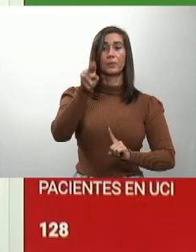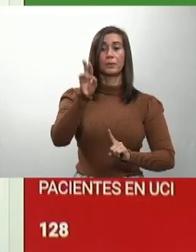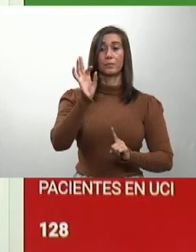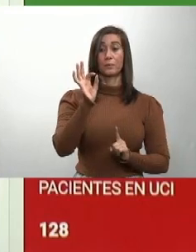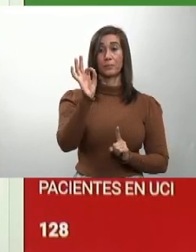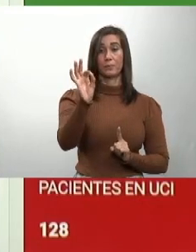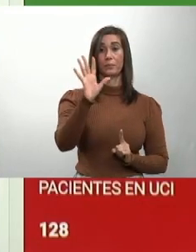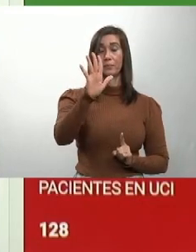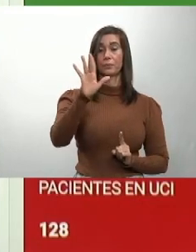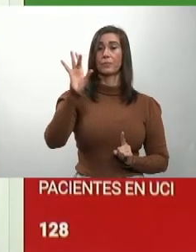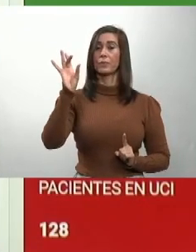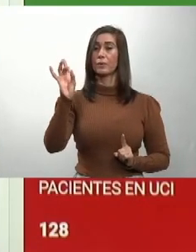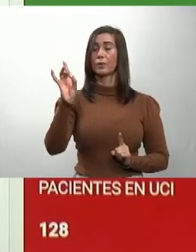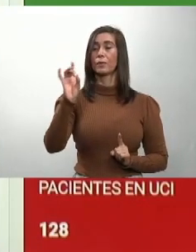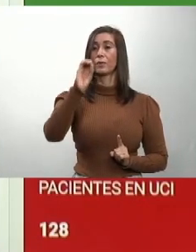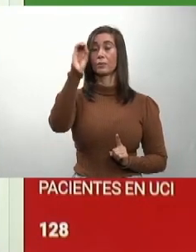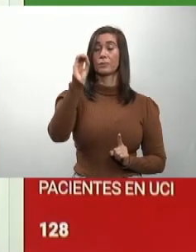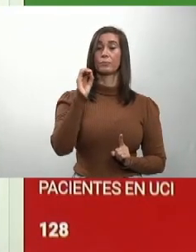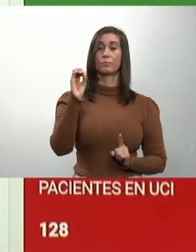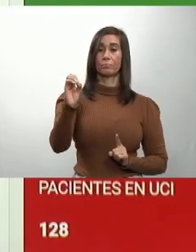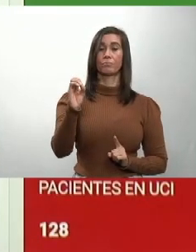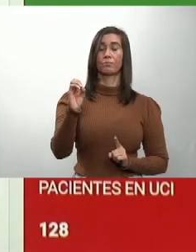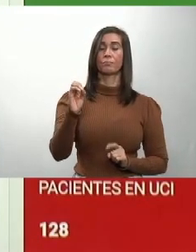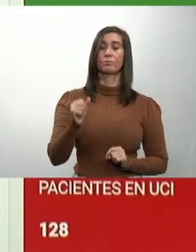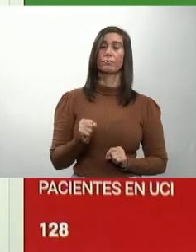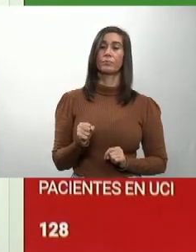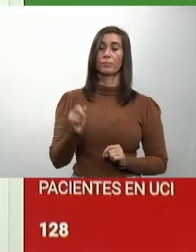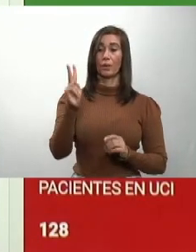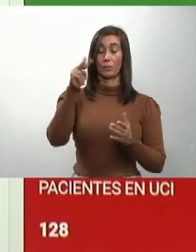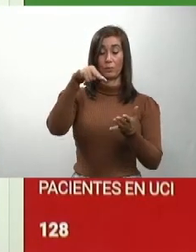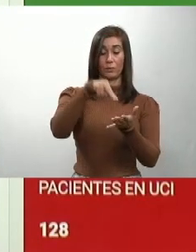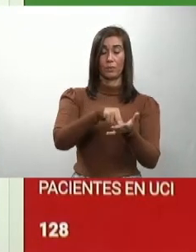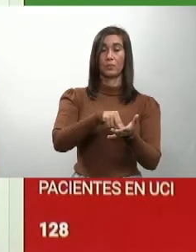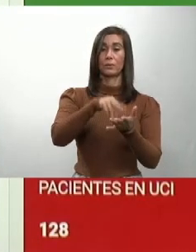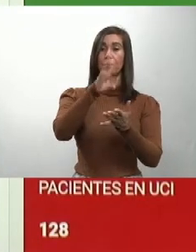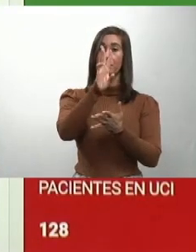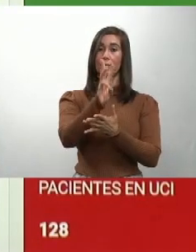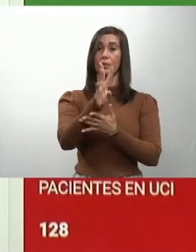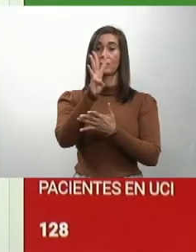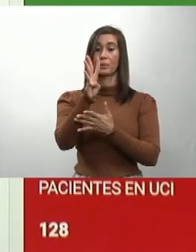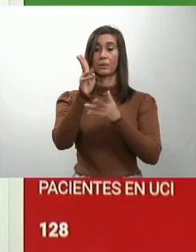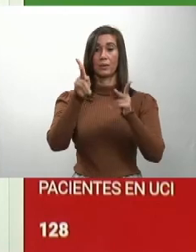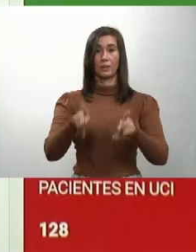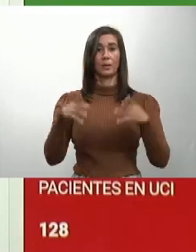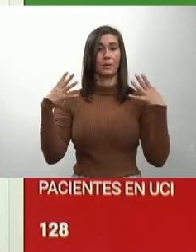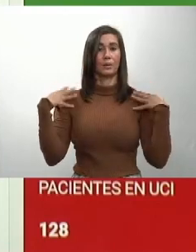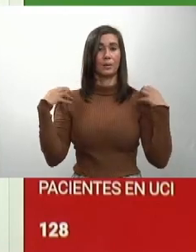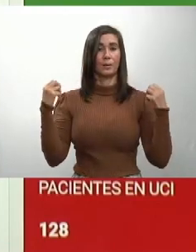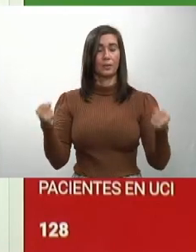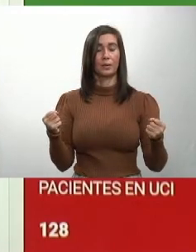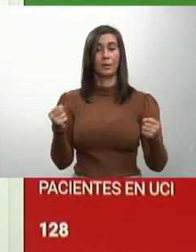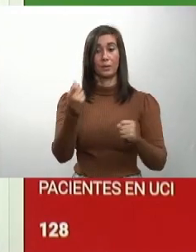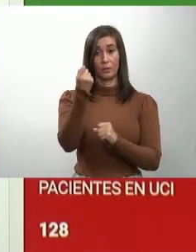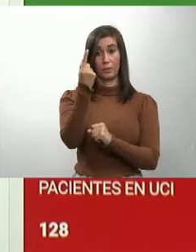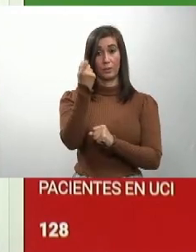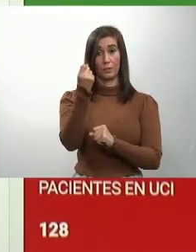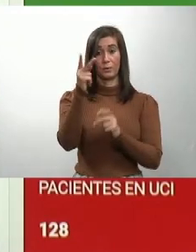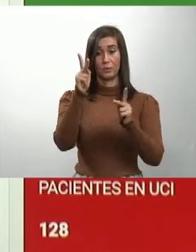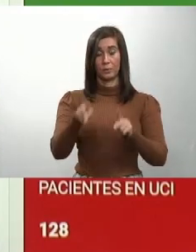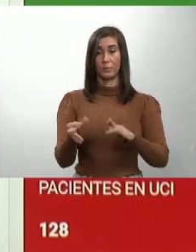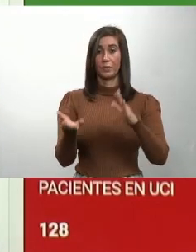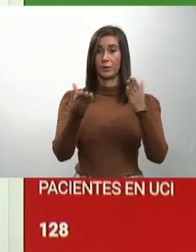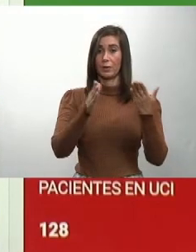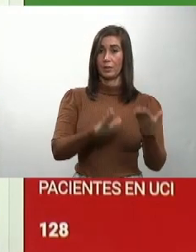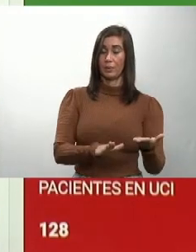.58%, 2,064 recuperados, 11 fallecimientos